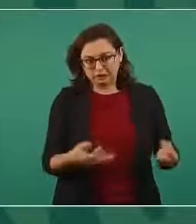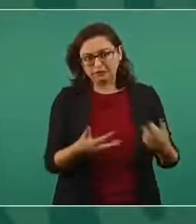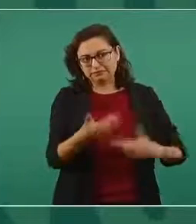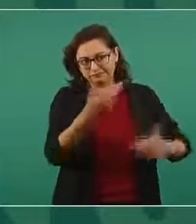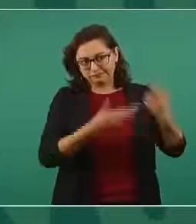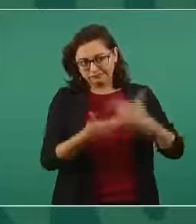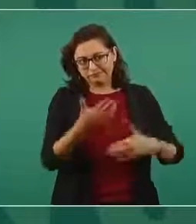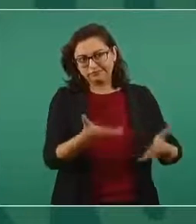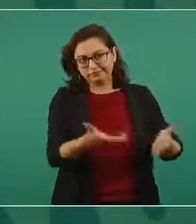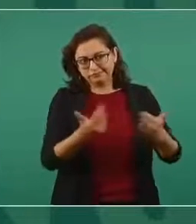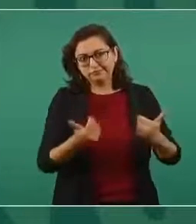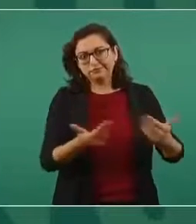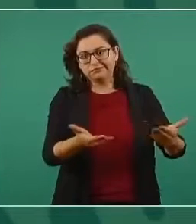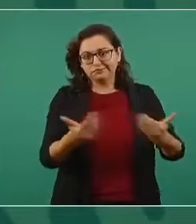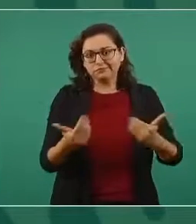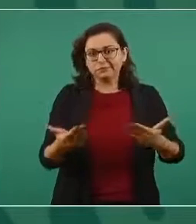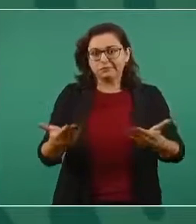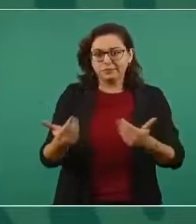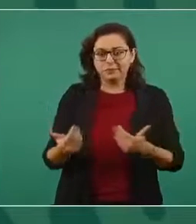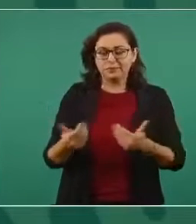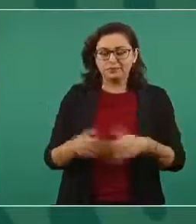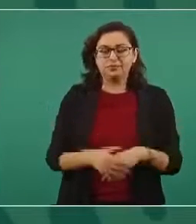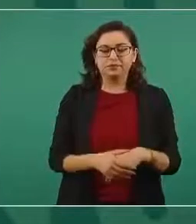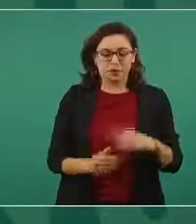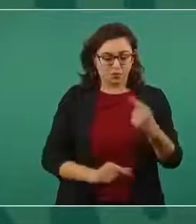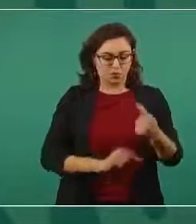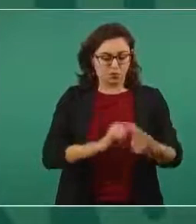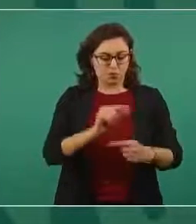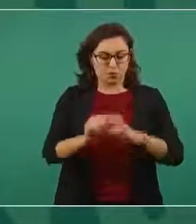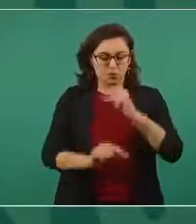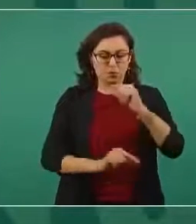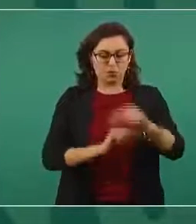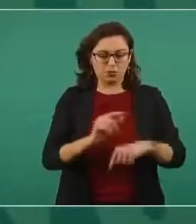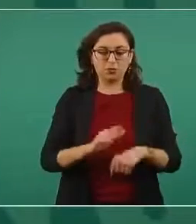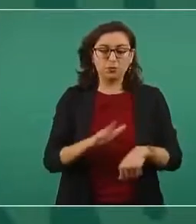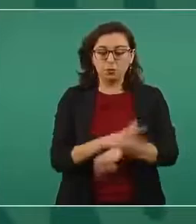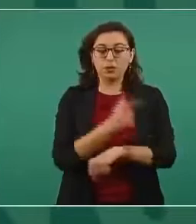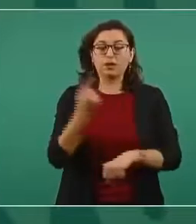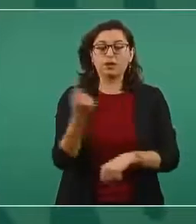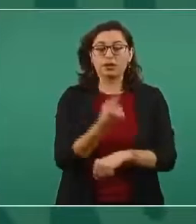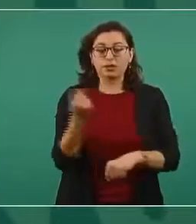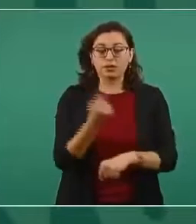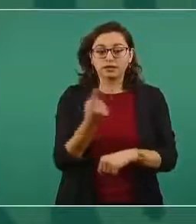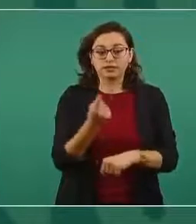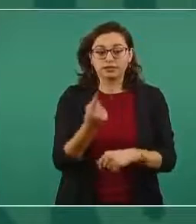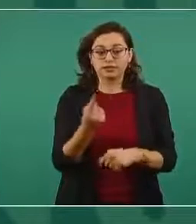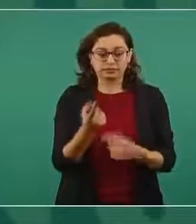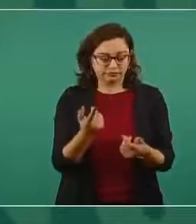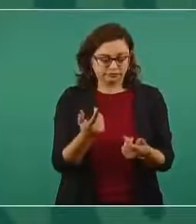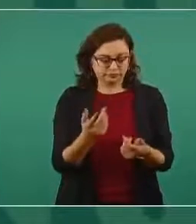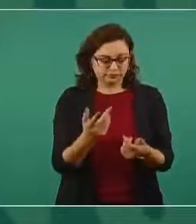hecho ya es menos